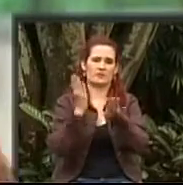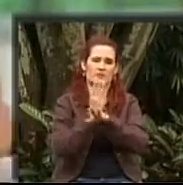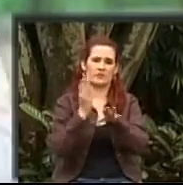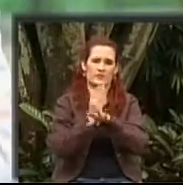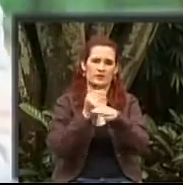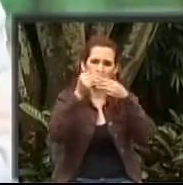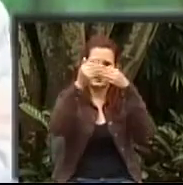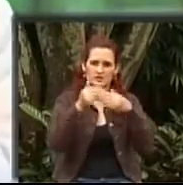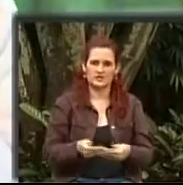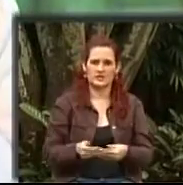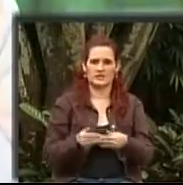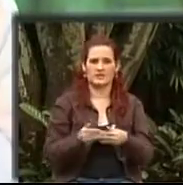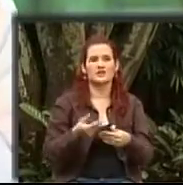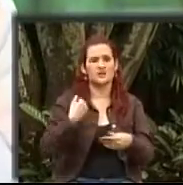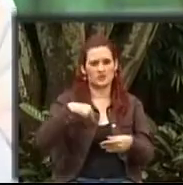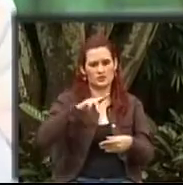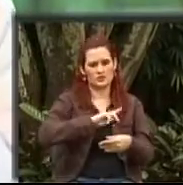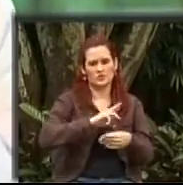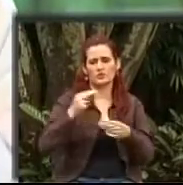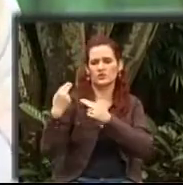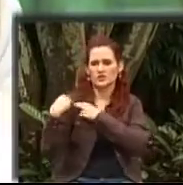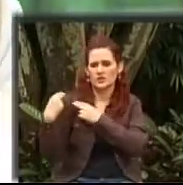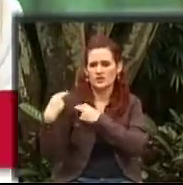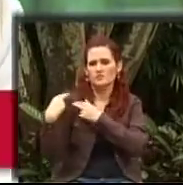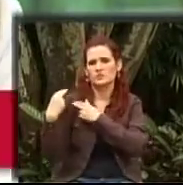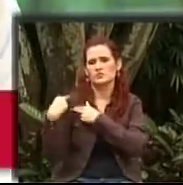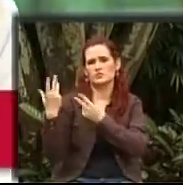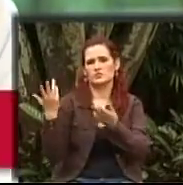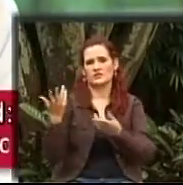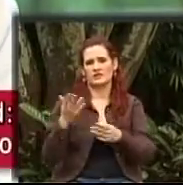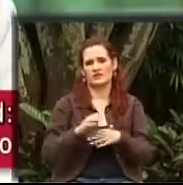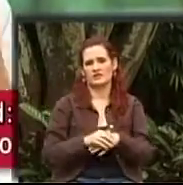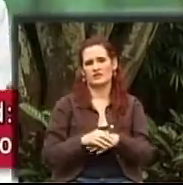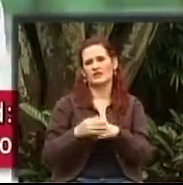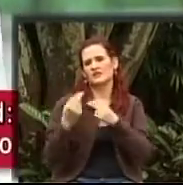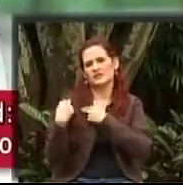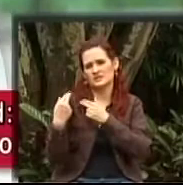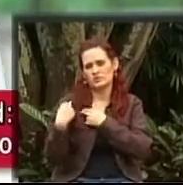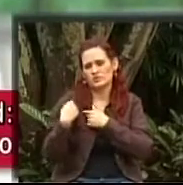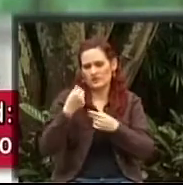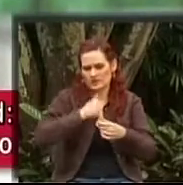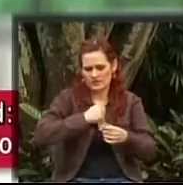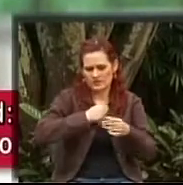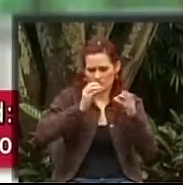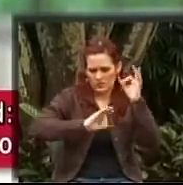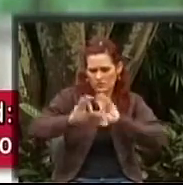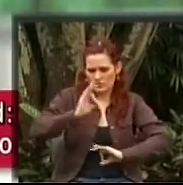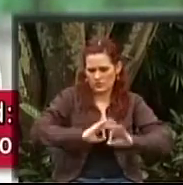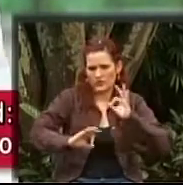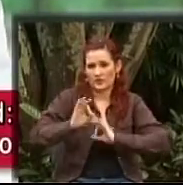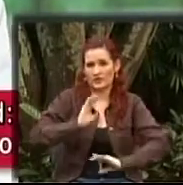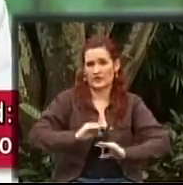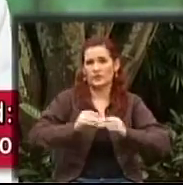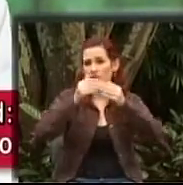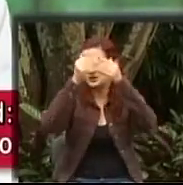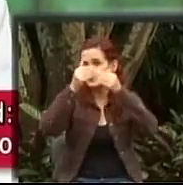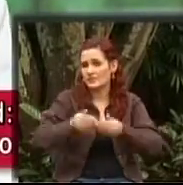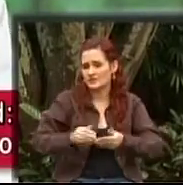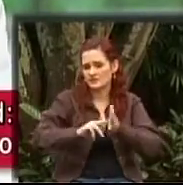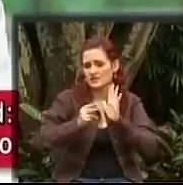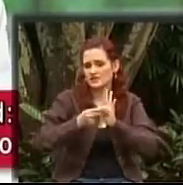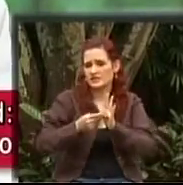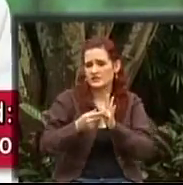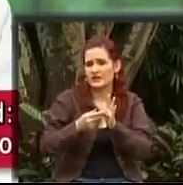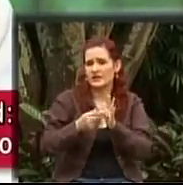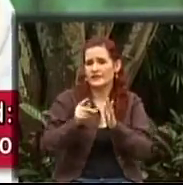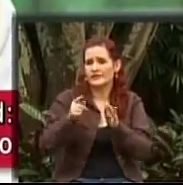Estado, también es nuestra responsabilidad el evitar de que nos pase algo complicado porque una discapacidad es para el resto de la vida, no